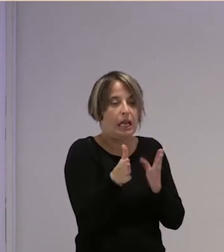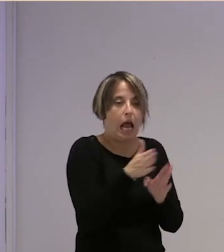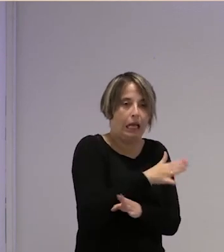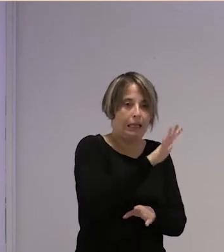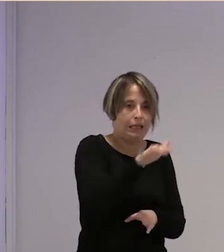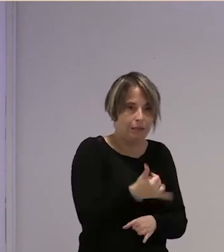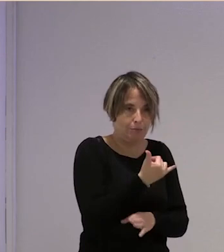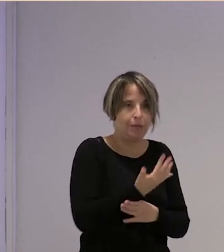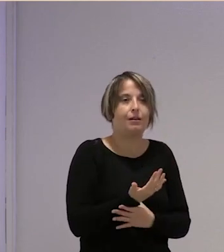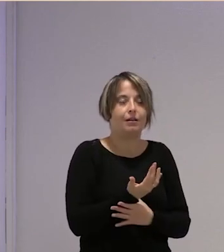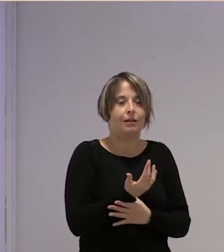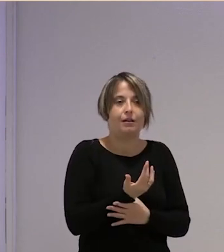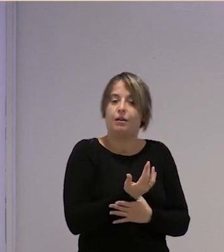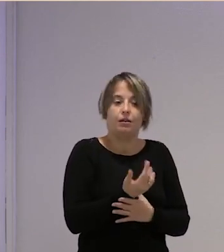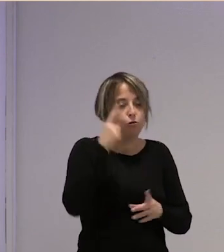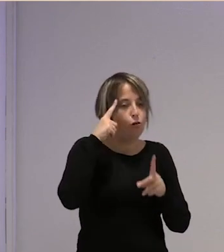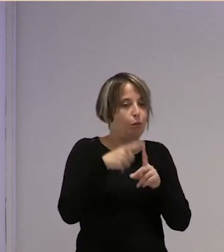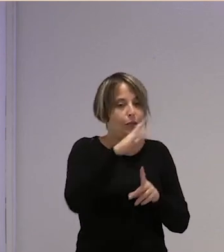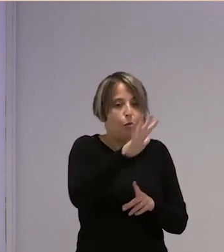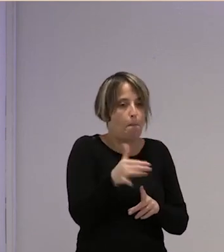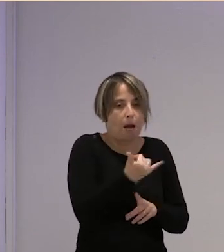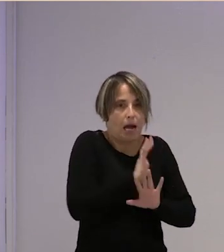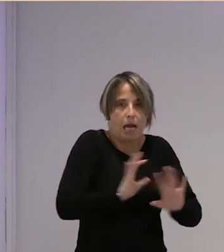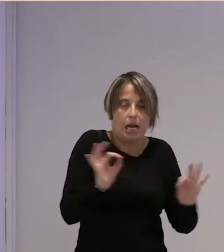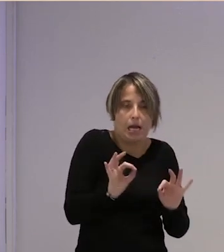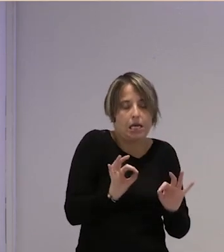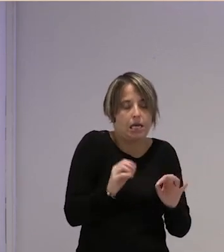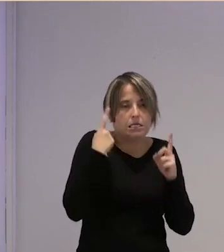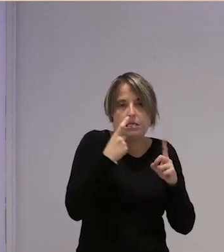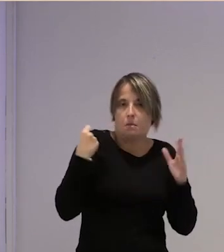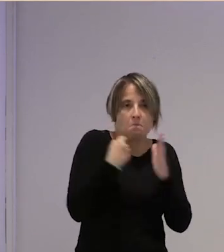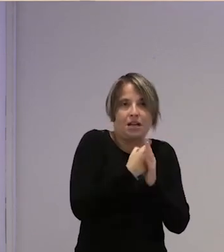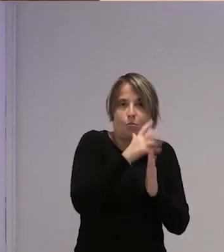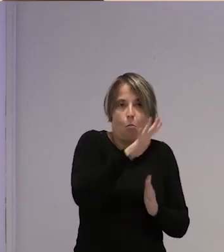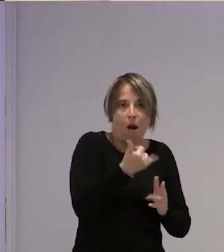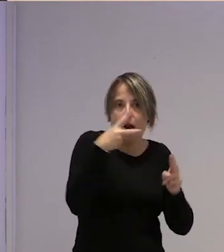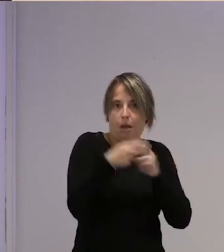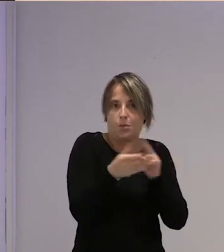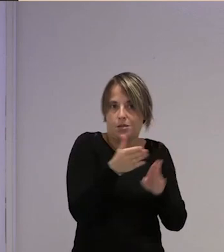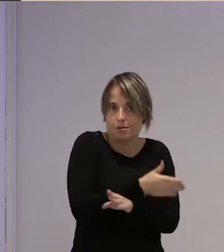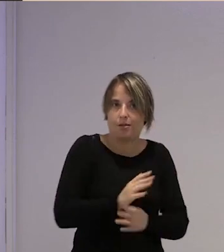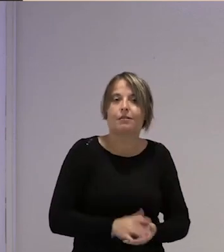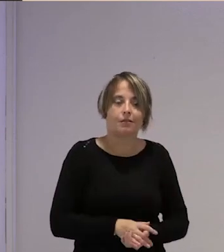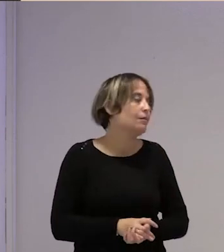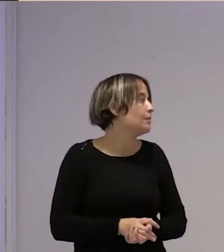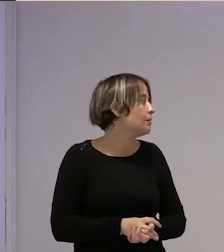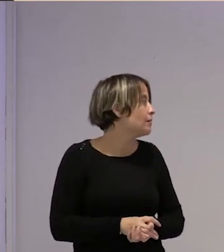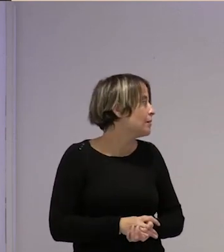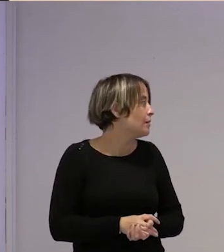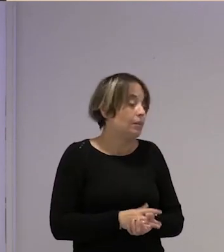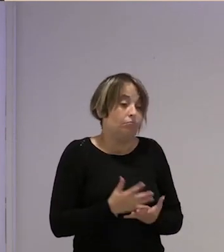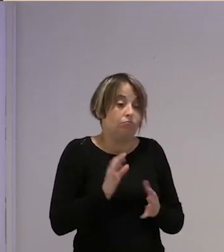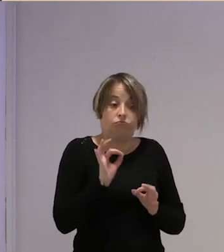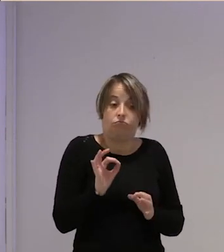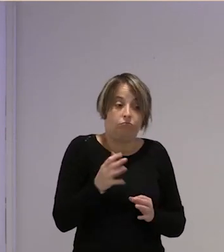pueda coger la baja, o sea, la cosa es que no se coja la baja, o sea, hacer todo lo posible para que no se coja la baja, ¿no? Sí, bueno, eso nos pasa a